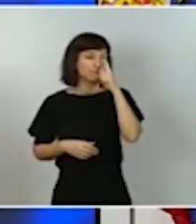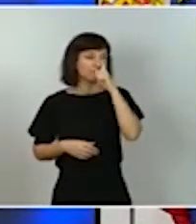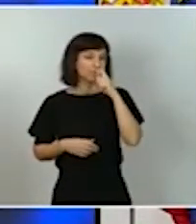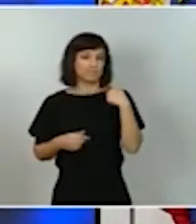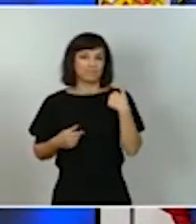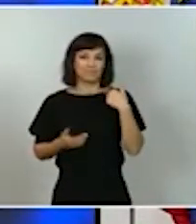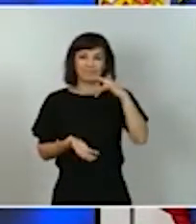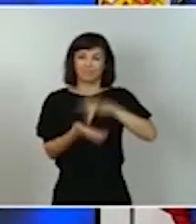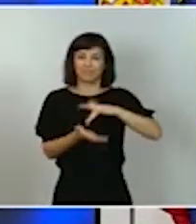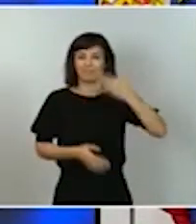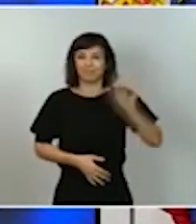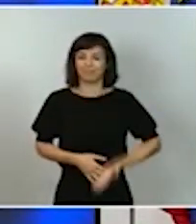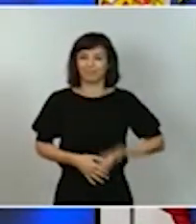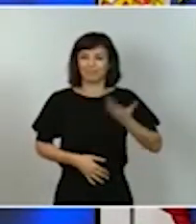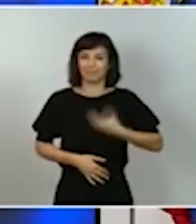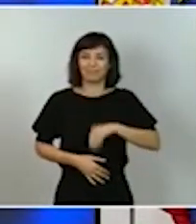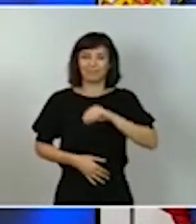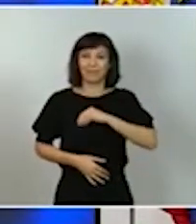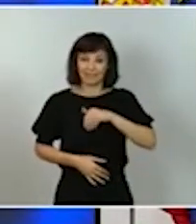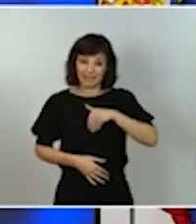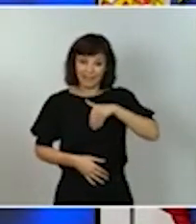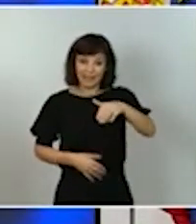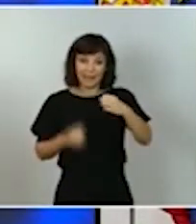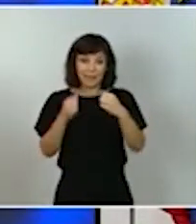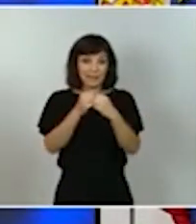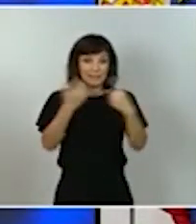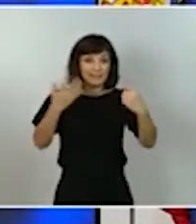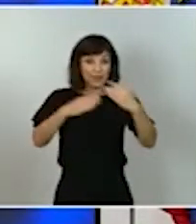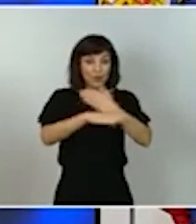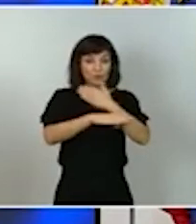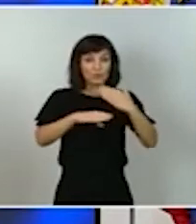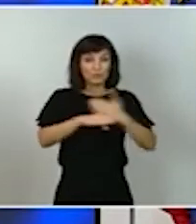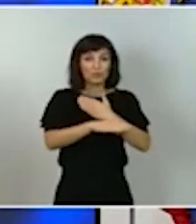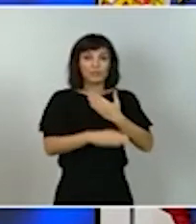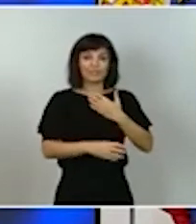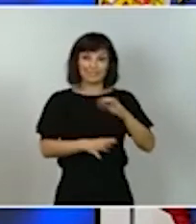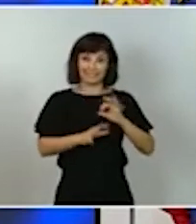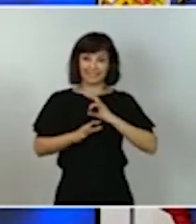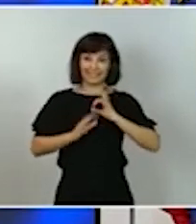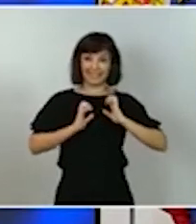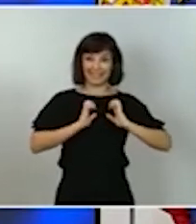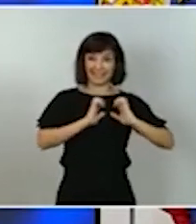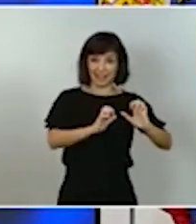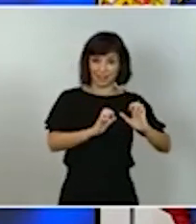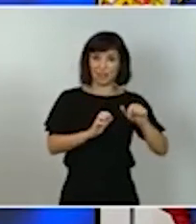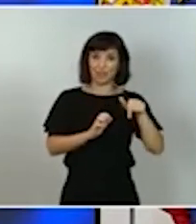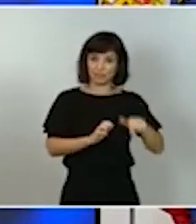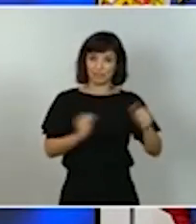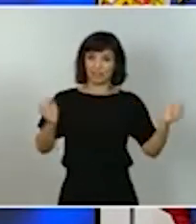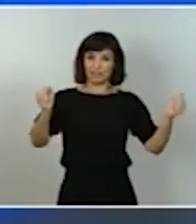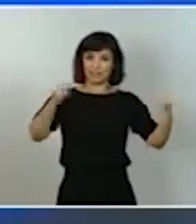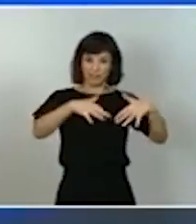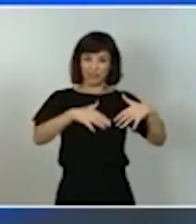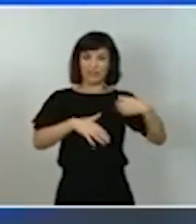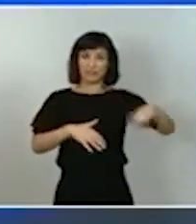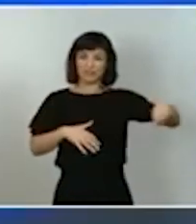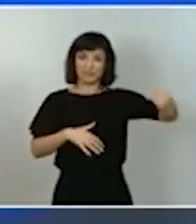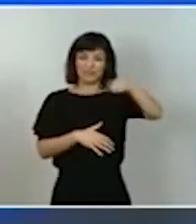y es que el próximo día 26 de octubre se celebrará en el senado en la casa de la conferencia de presidentes una